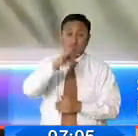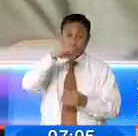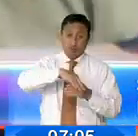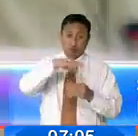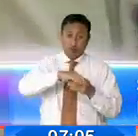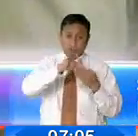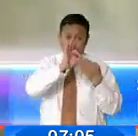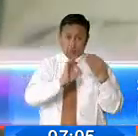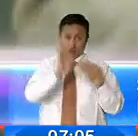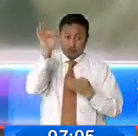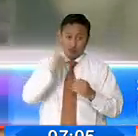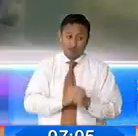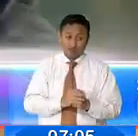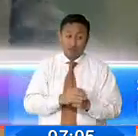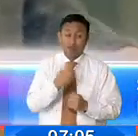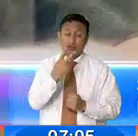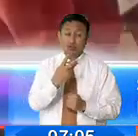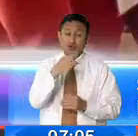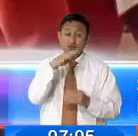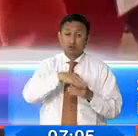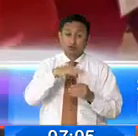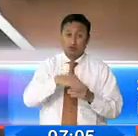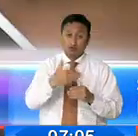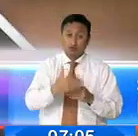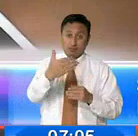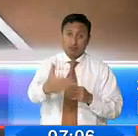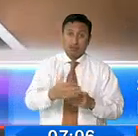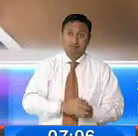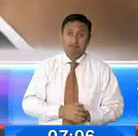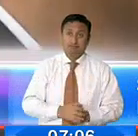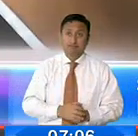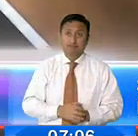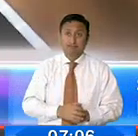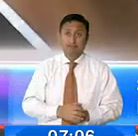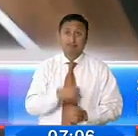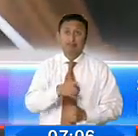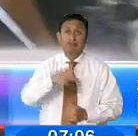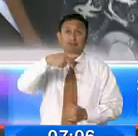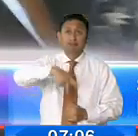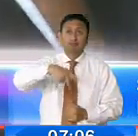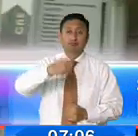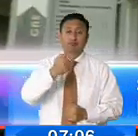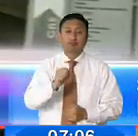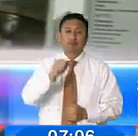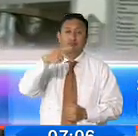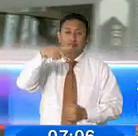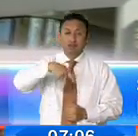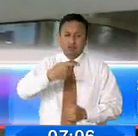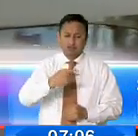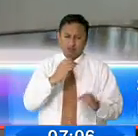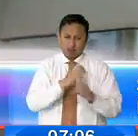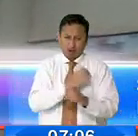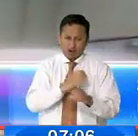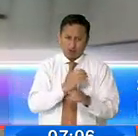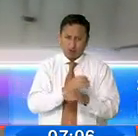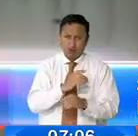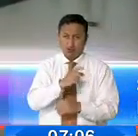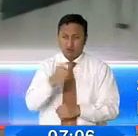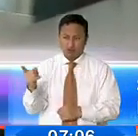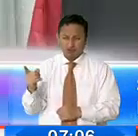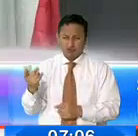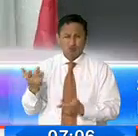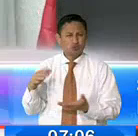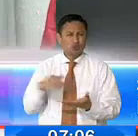válidos en dos elecciones pluripersonales. En este contexto, Sociedad Patriótica cuestiona el cálculo efectuado por el CNE.